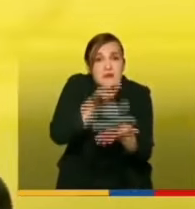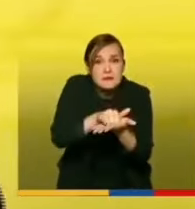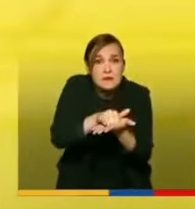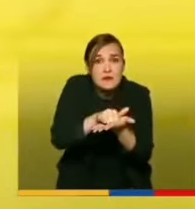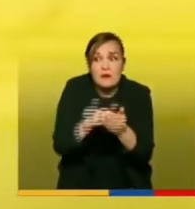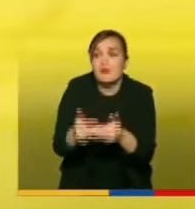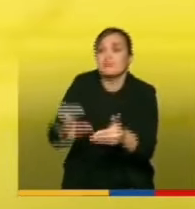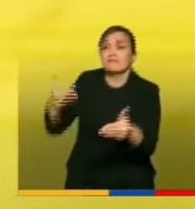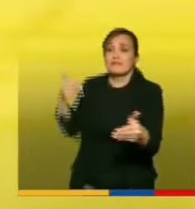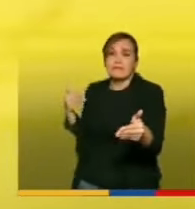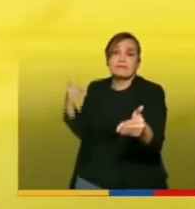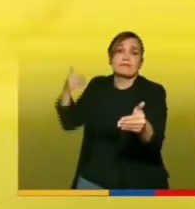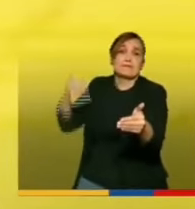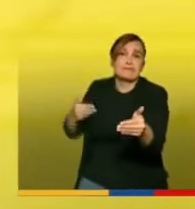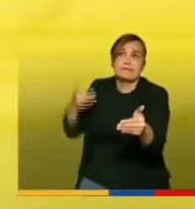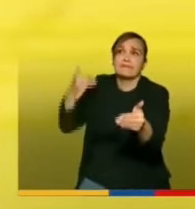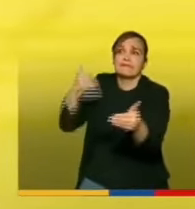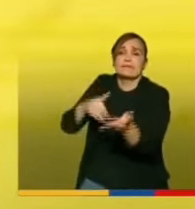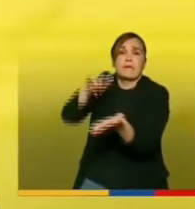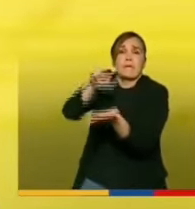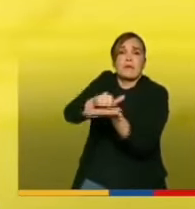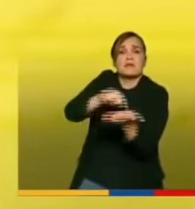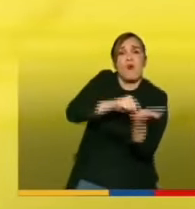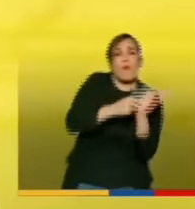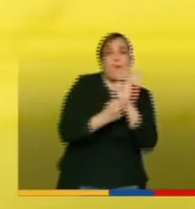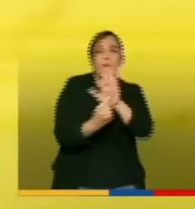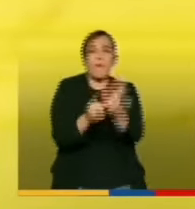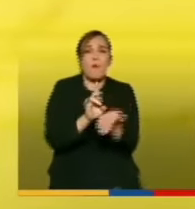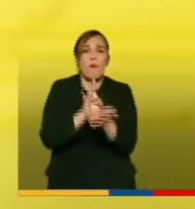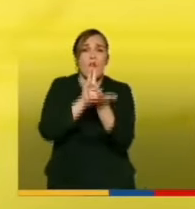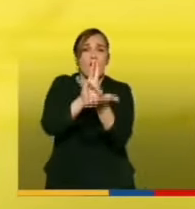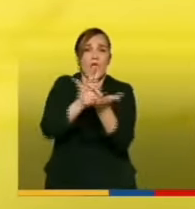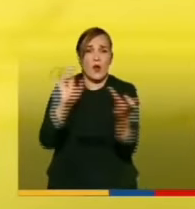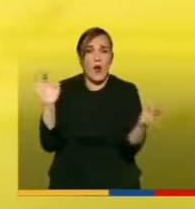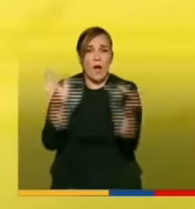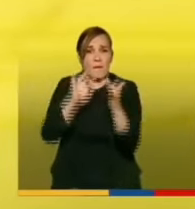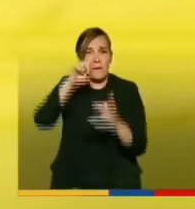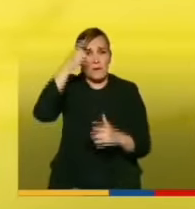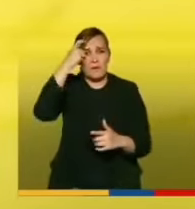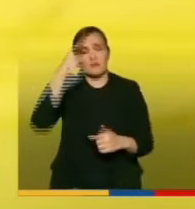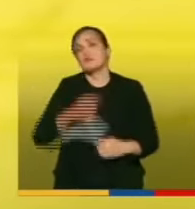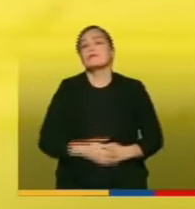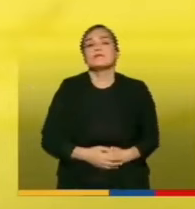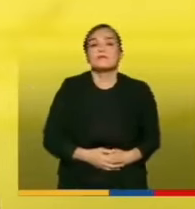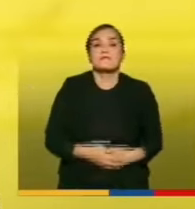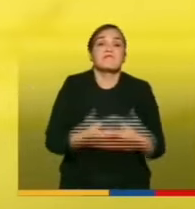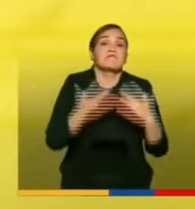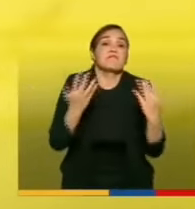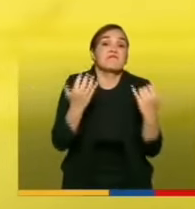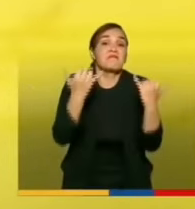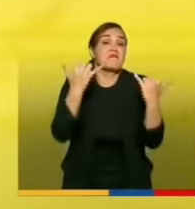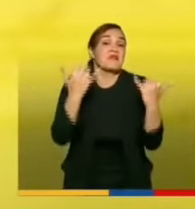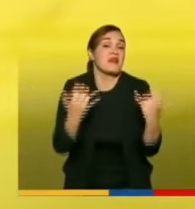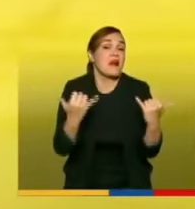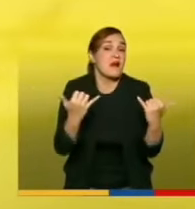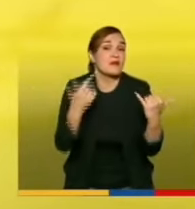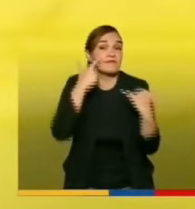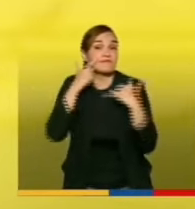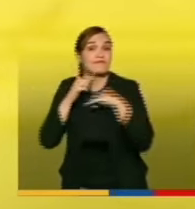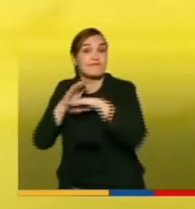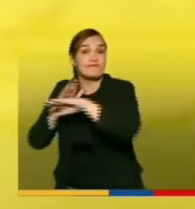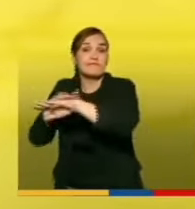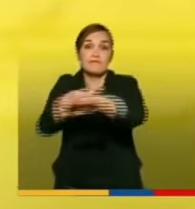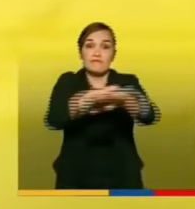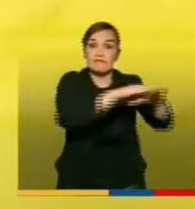ya han pasado. De tal manera que hacemos este llamamiento para que no